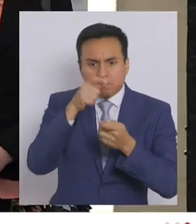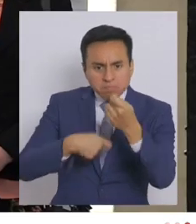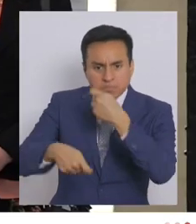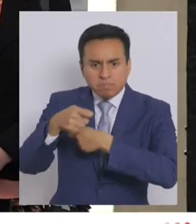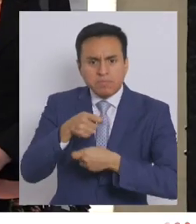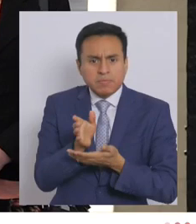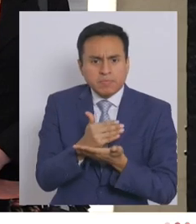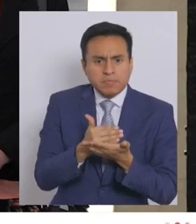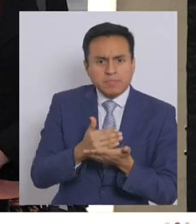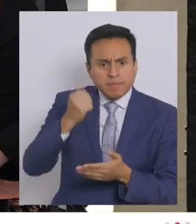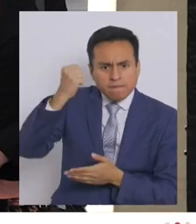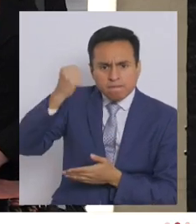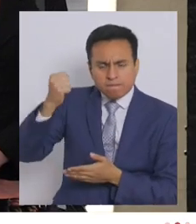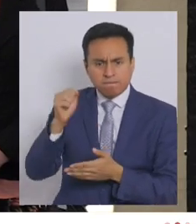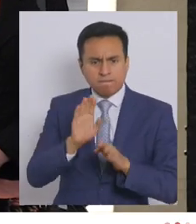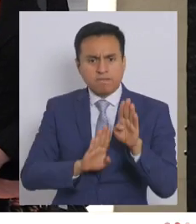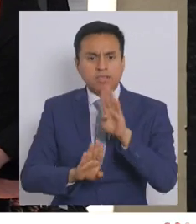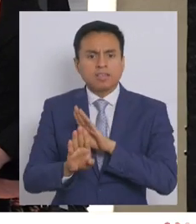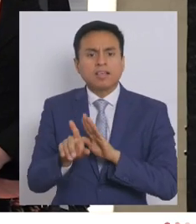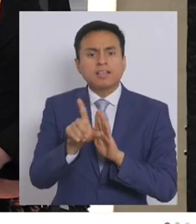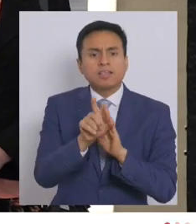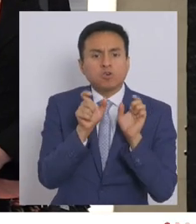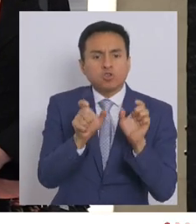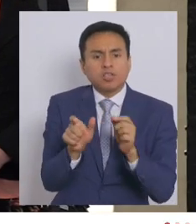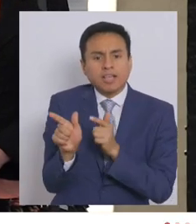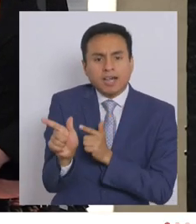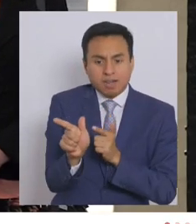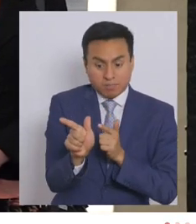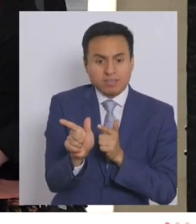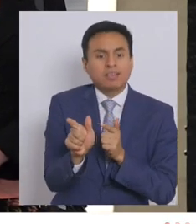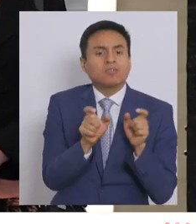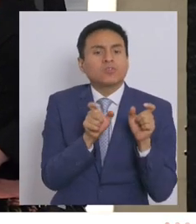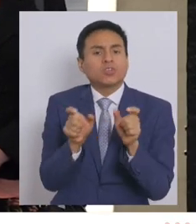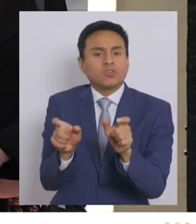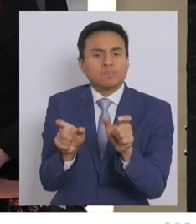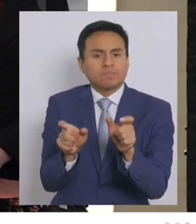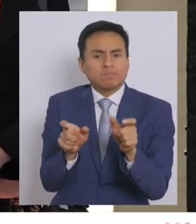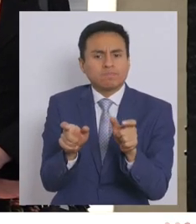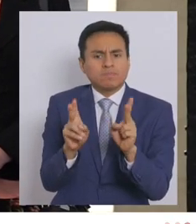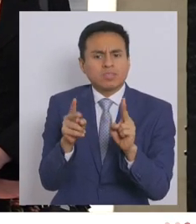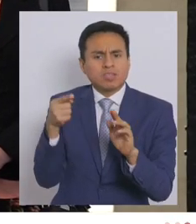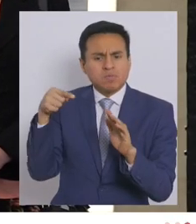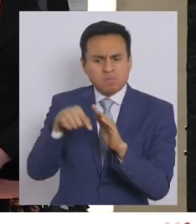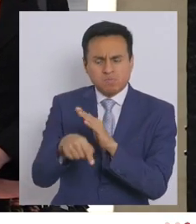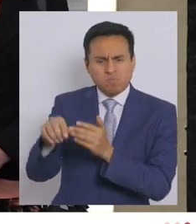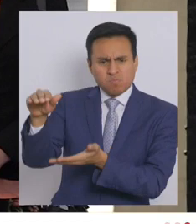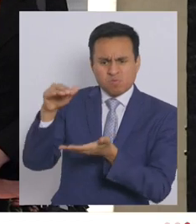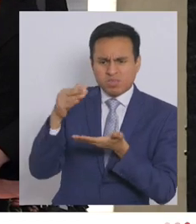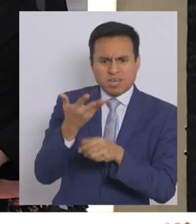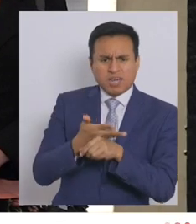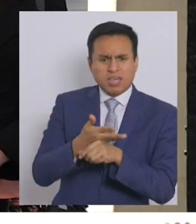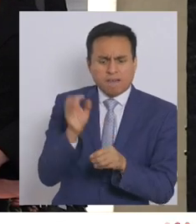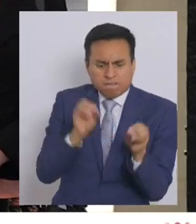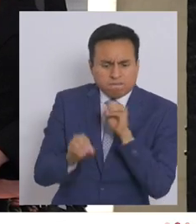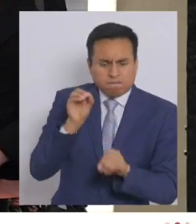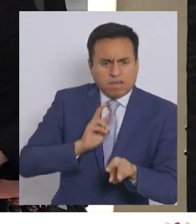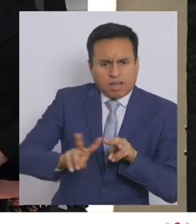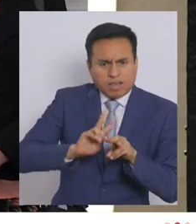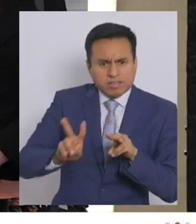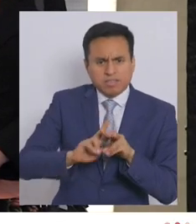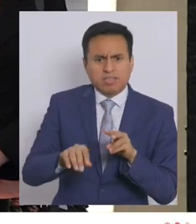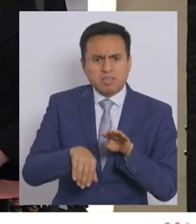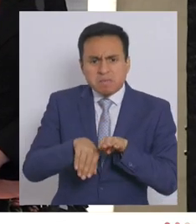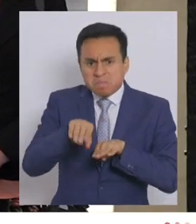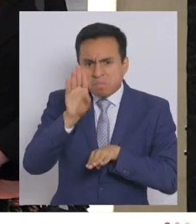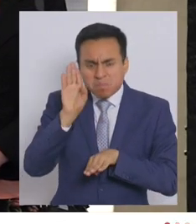y el crimen organizado. La ley de control de armas para no permitir esta profusión de armas hechizas que hoy día